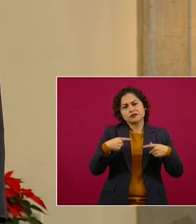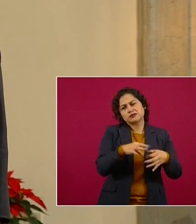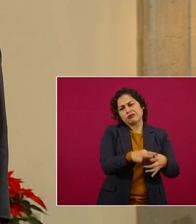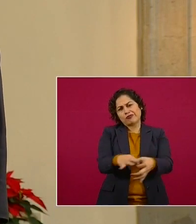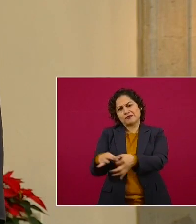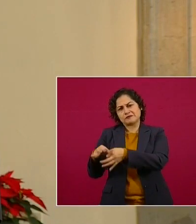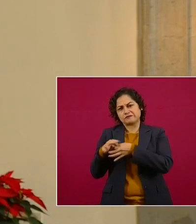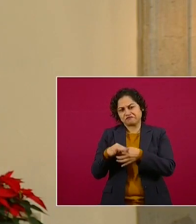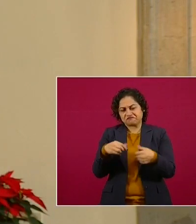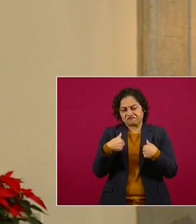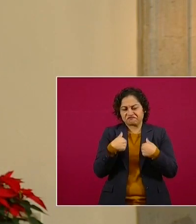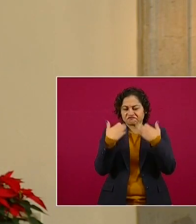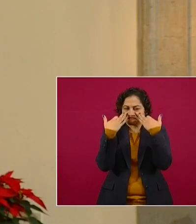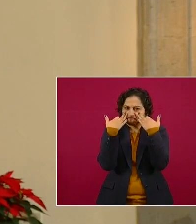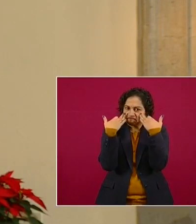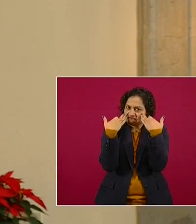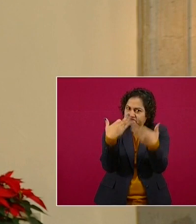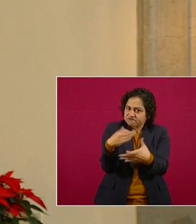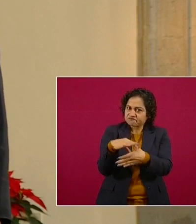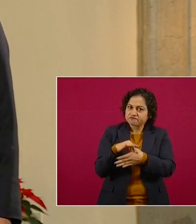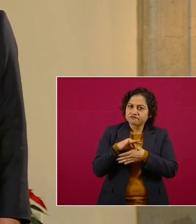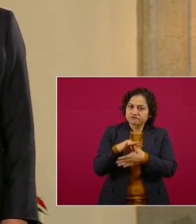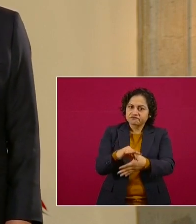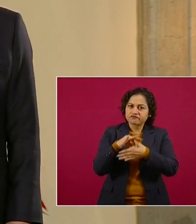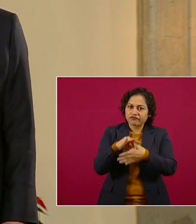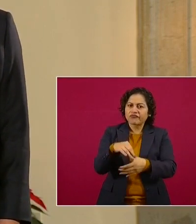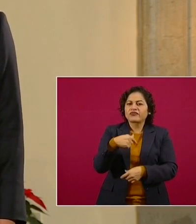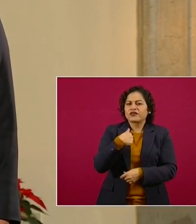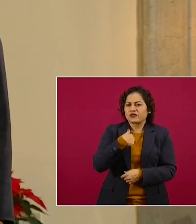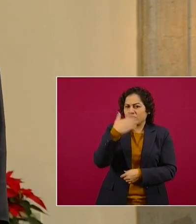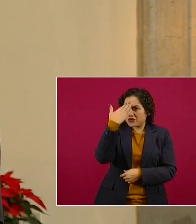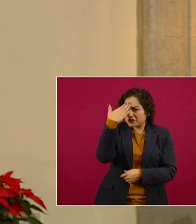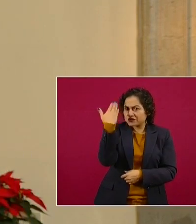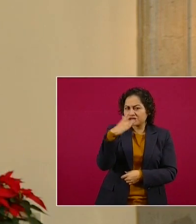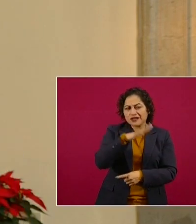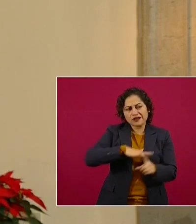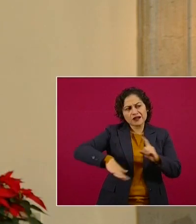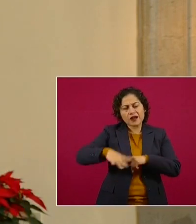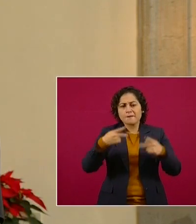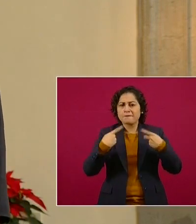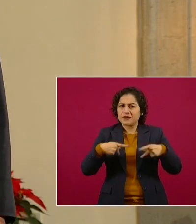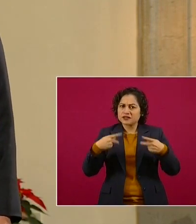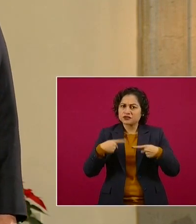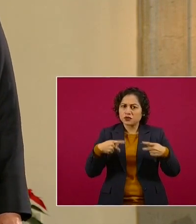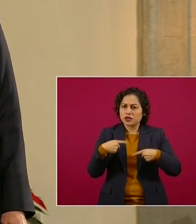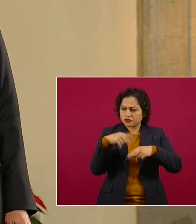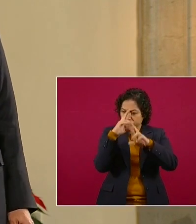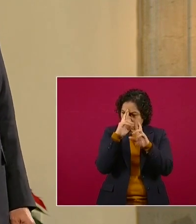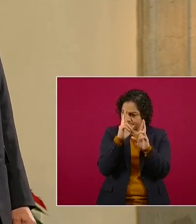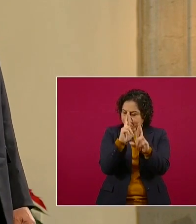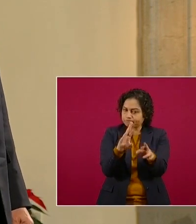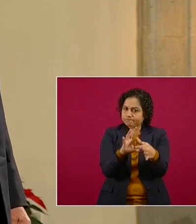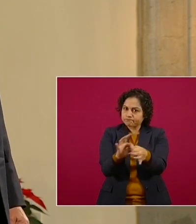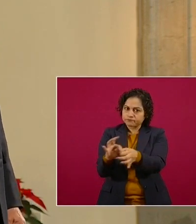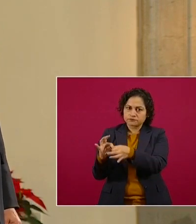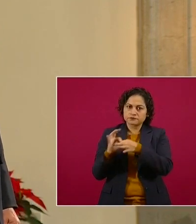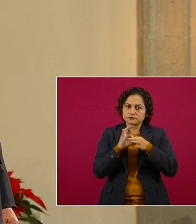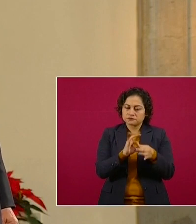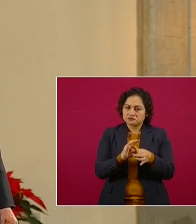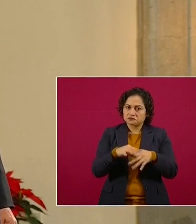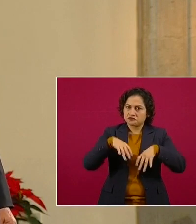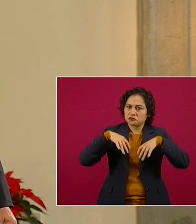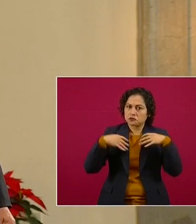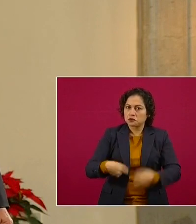consta que los capitalinos son muy fraternos y respetuosos y están muy informados